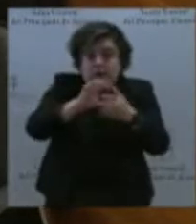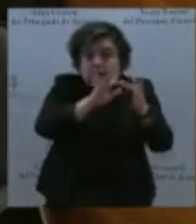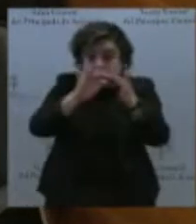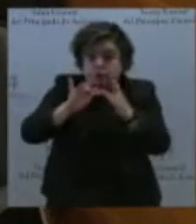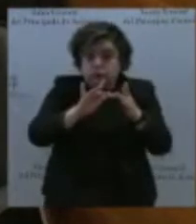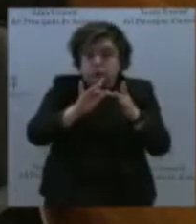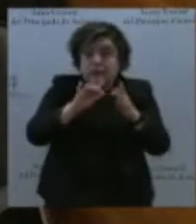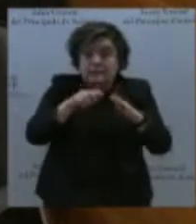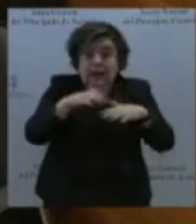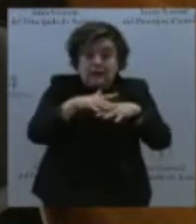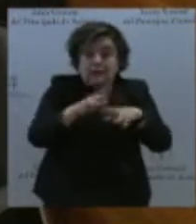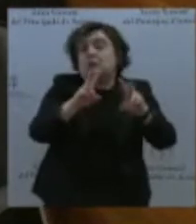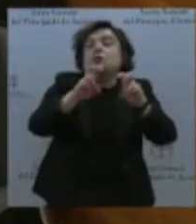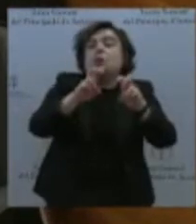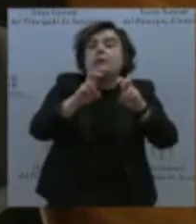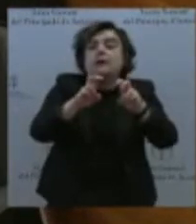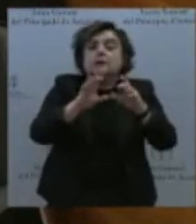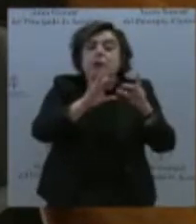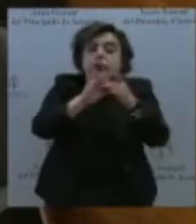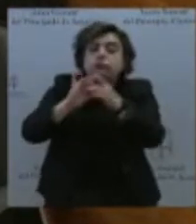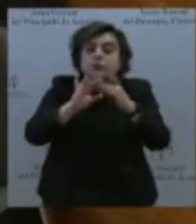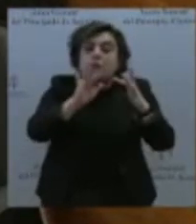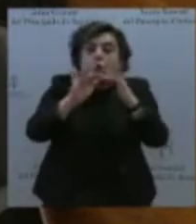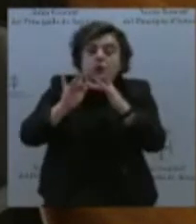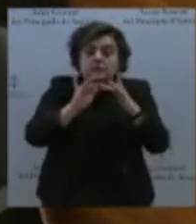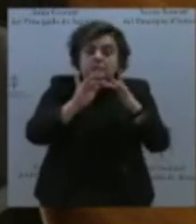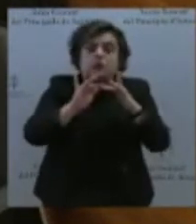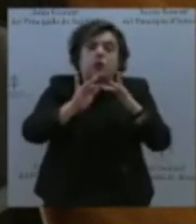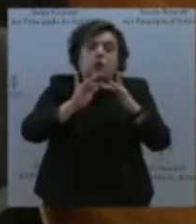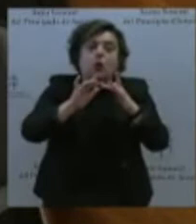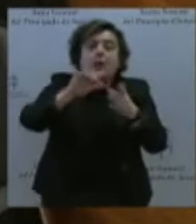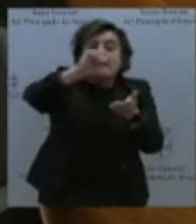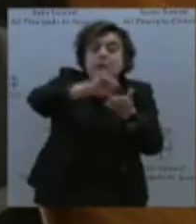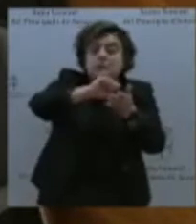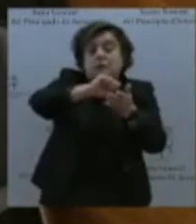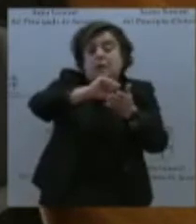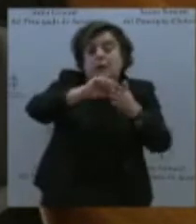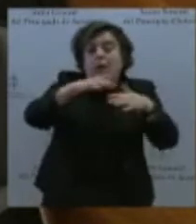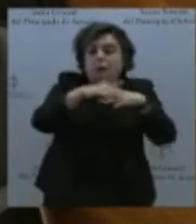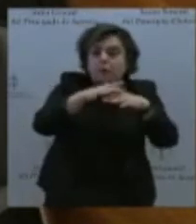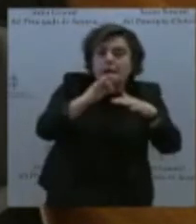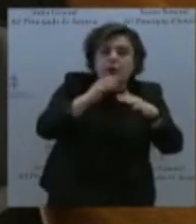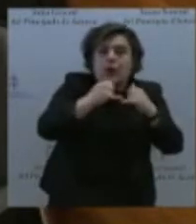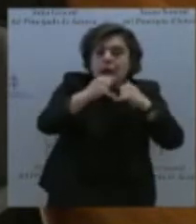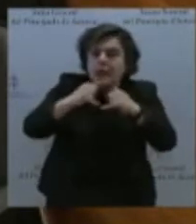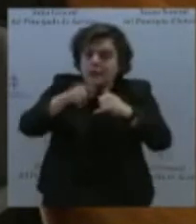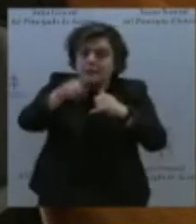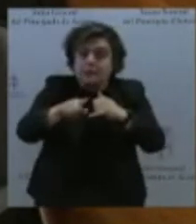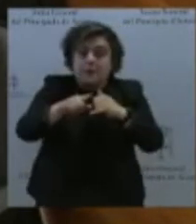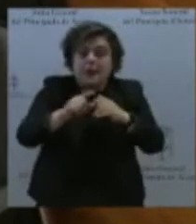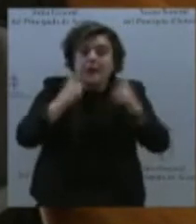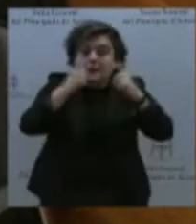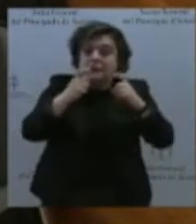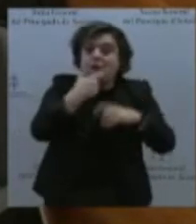líneas de transporte interurbano para facilitar la conectividad con el área central. Como le adelantado en el caso de Noroccidente, en las